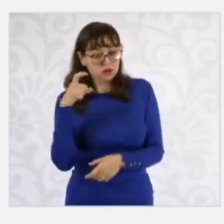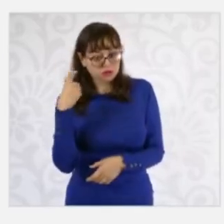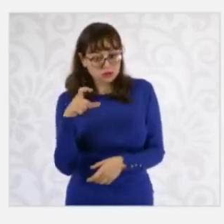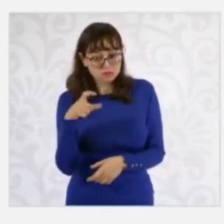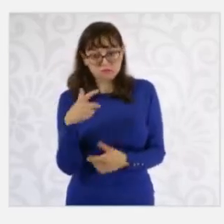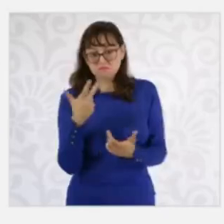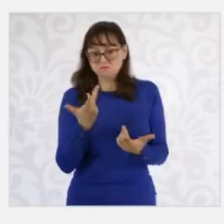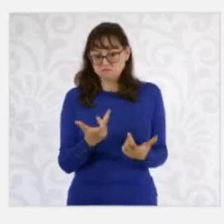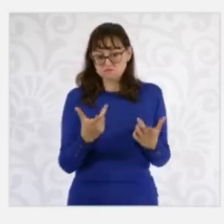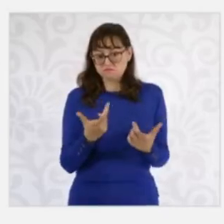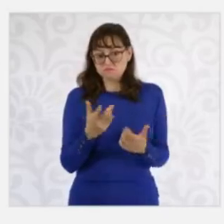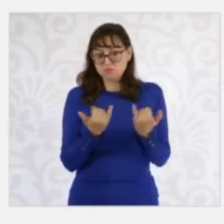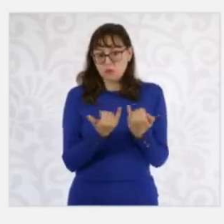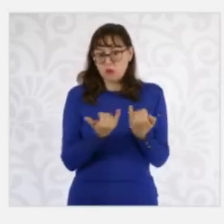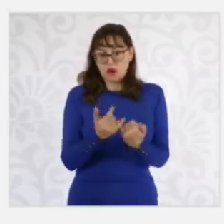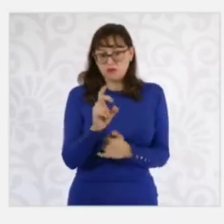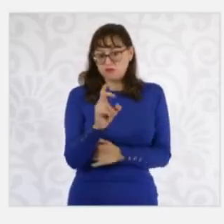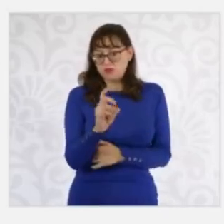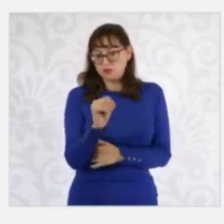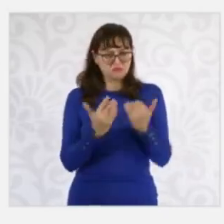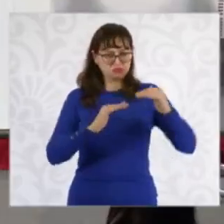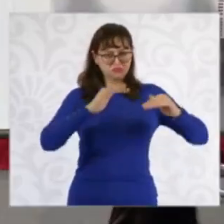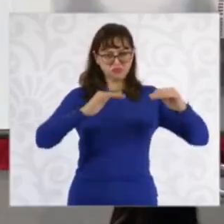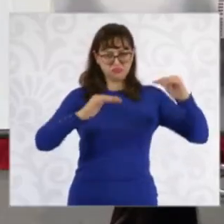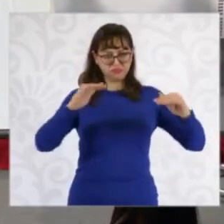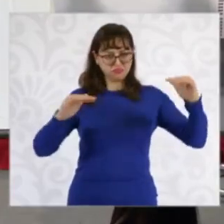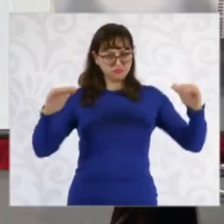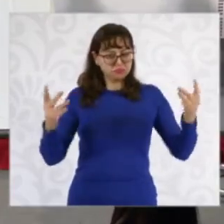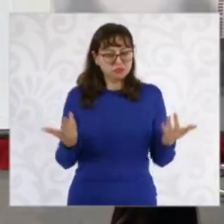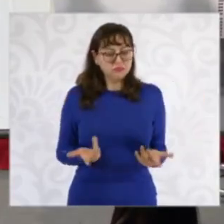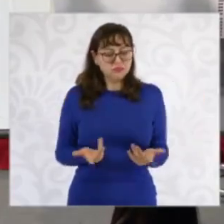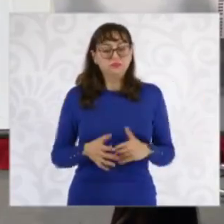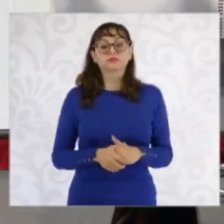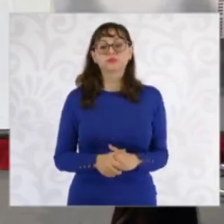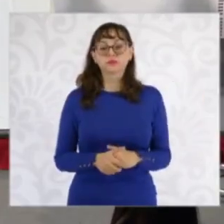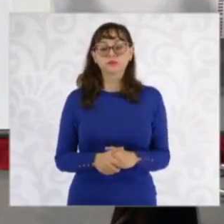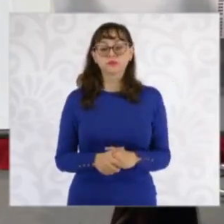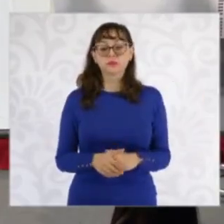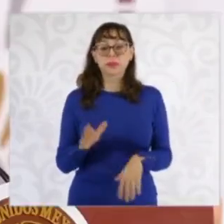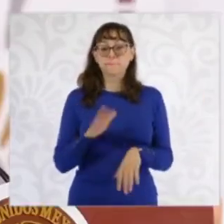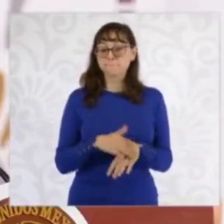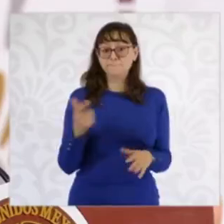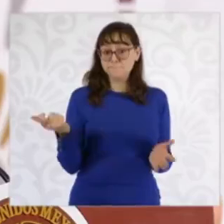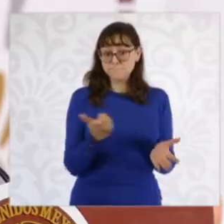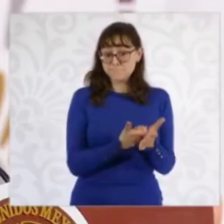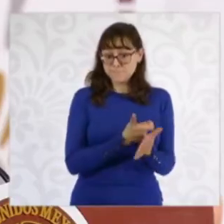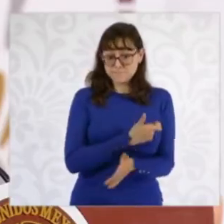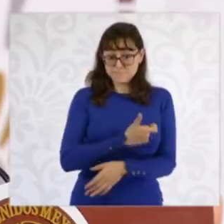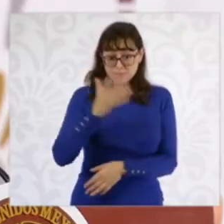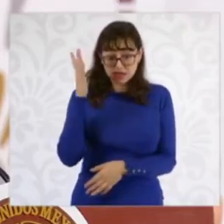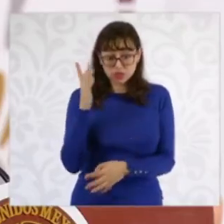el cual presentó un precio de 39 pesos. Y reportamos los precios más altos que encontramos en este